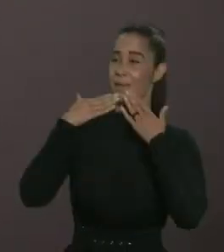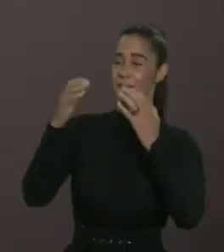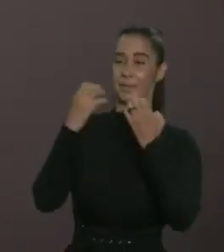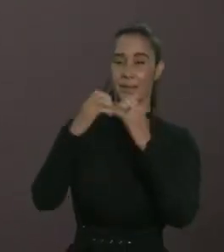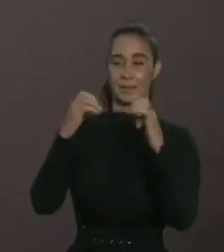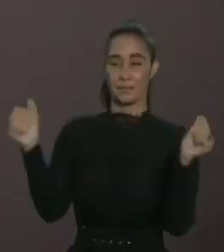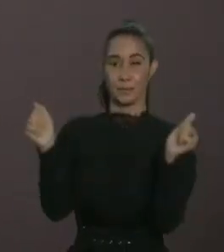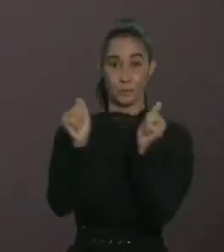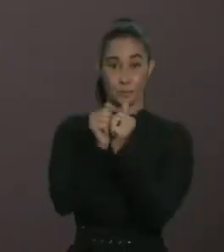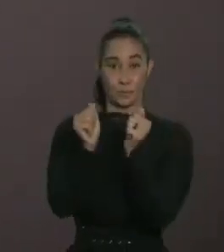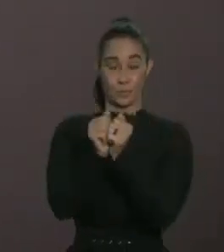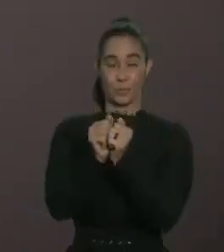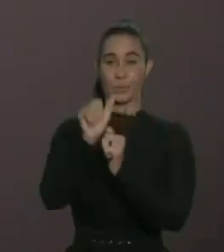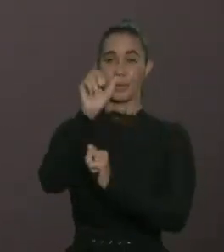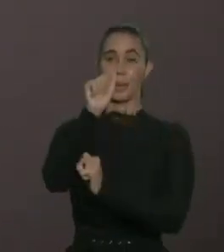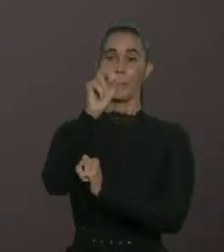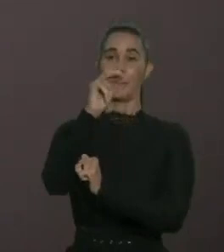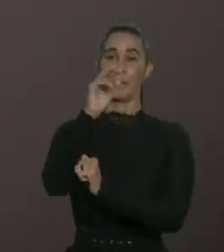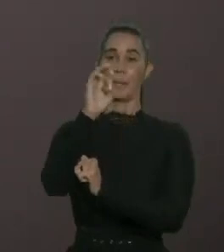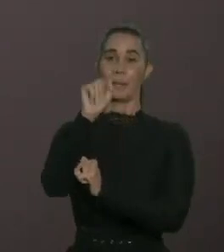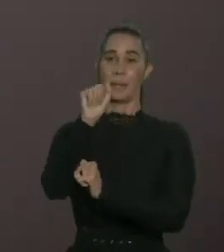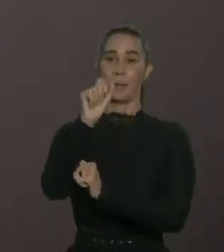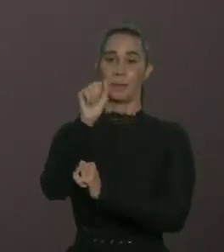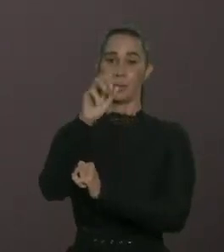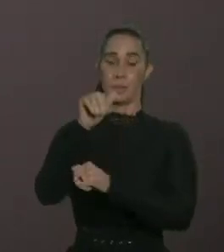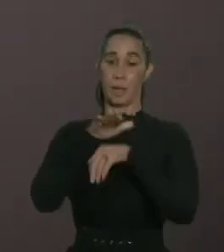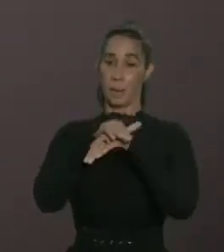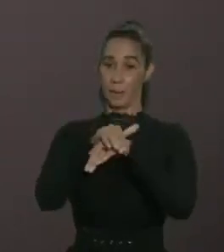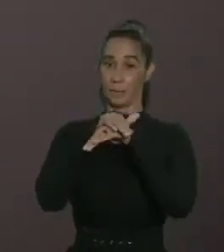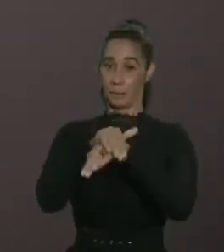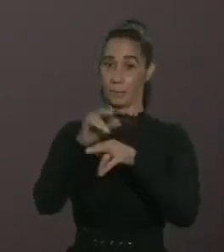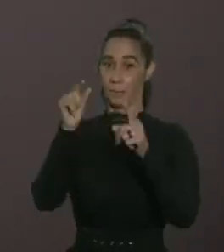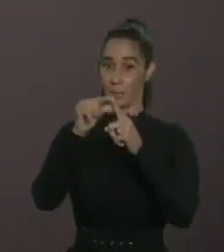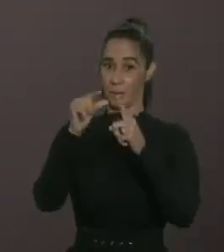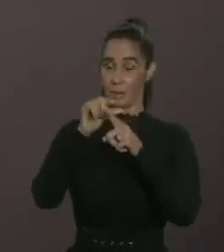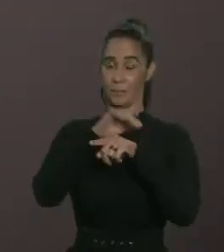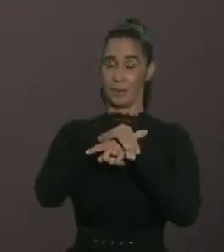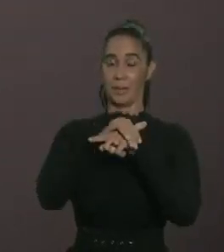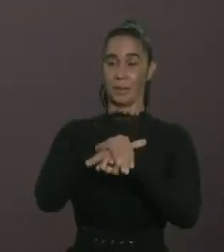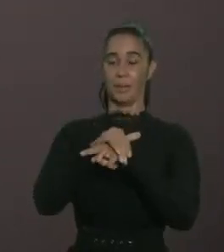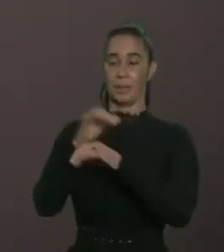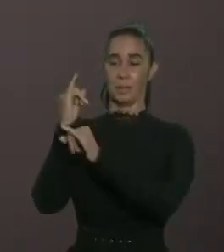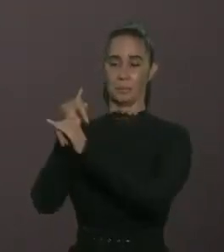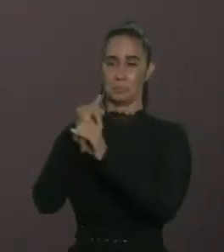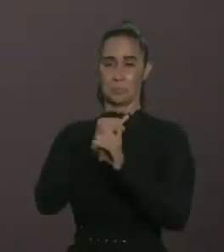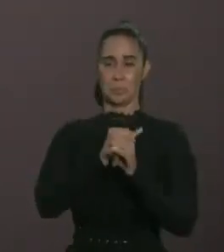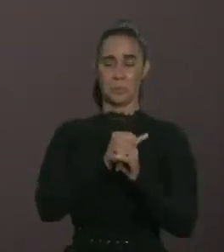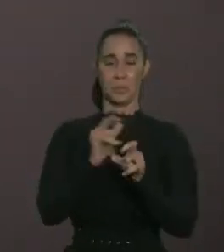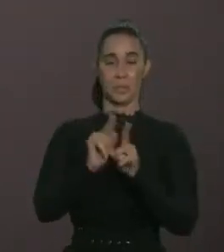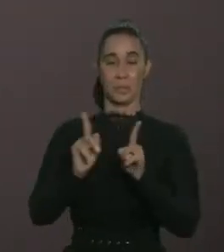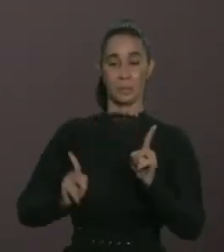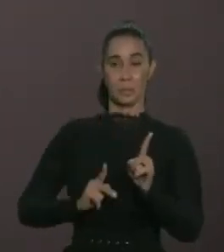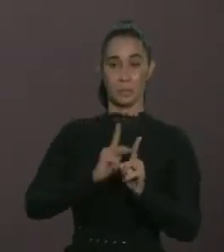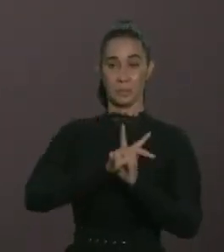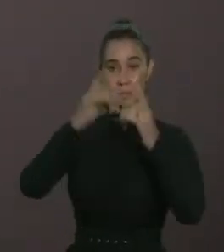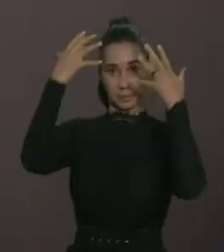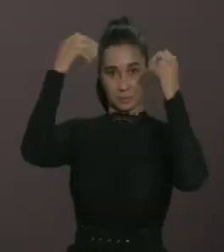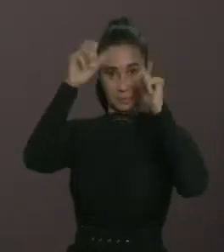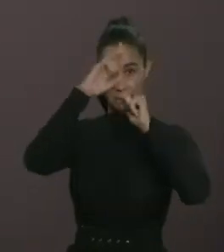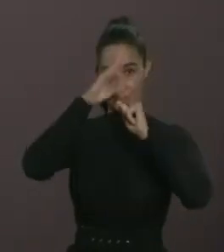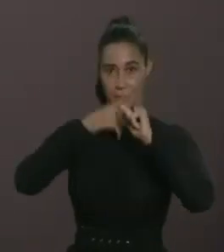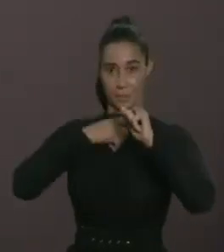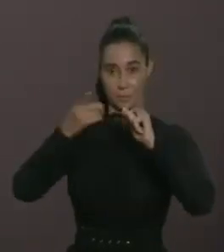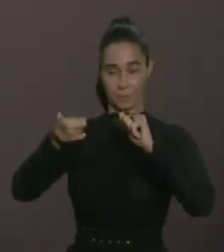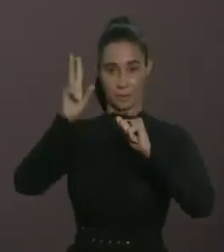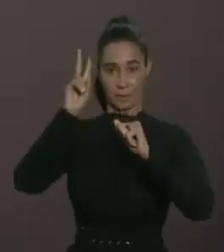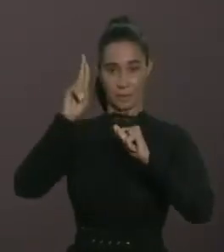esfuerzo conjunto de la American Society, el Council of the Americas, y también de nuestra vicepresidenta de la República. Es un